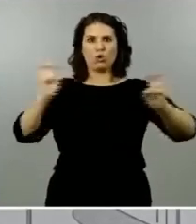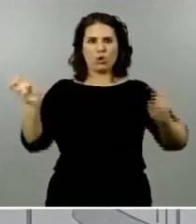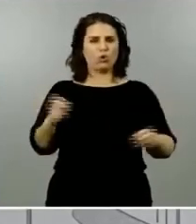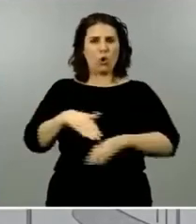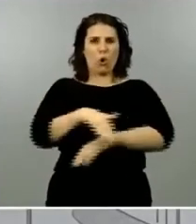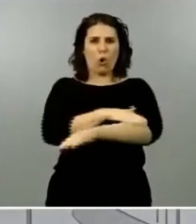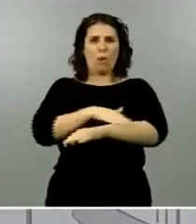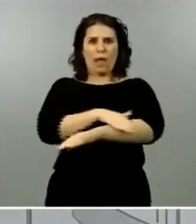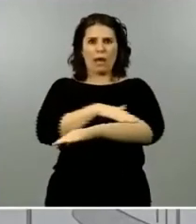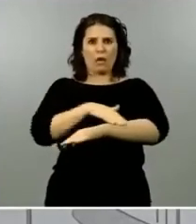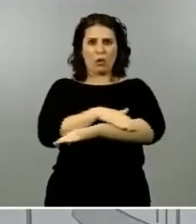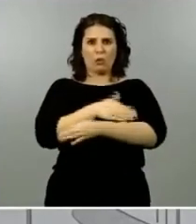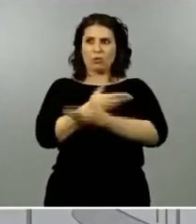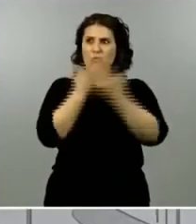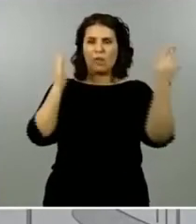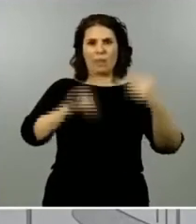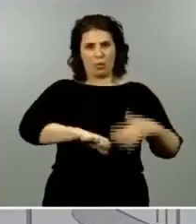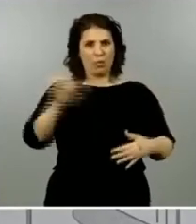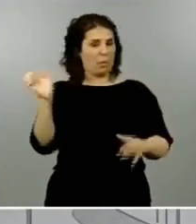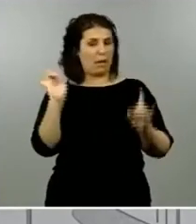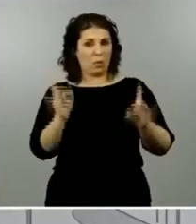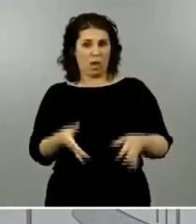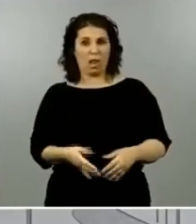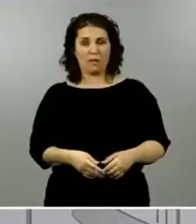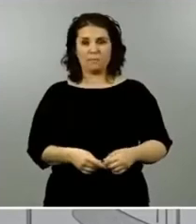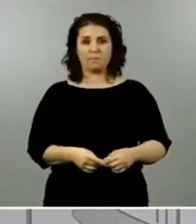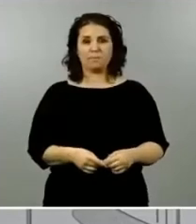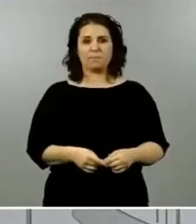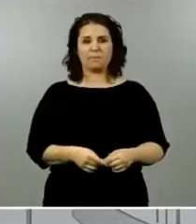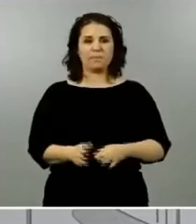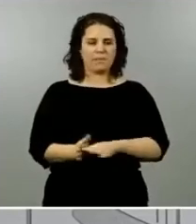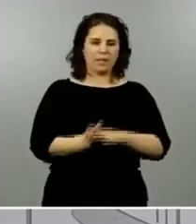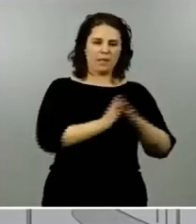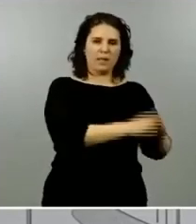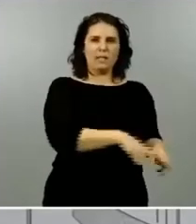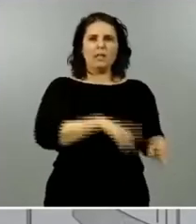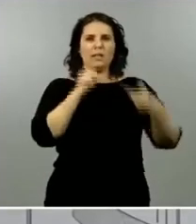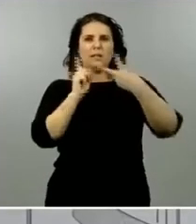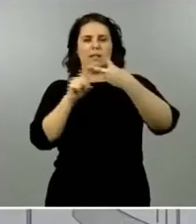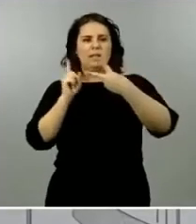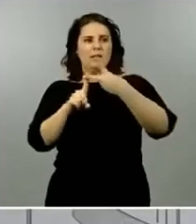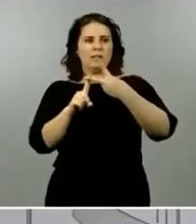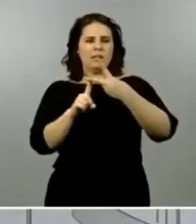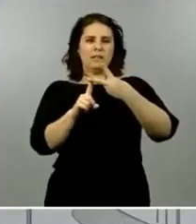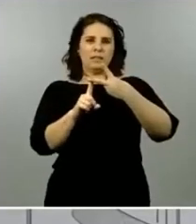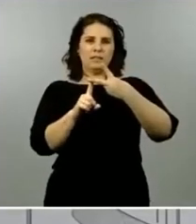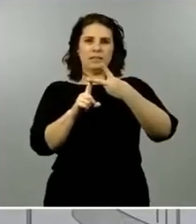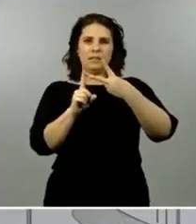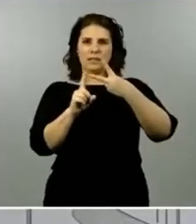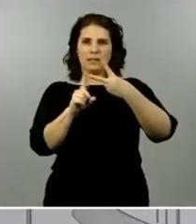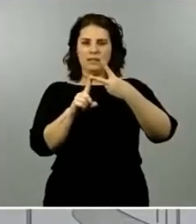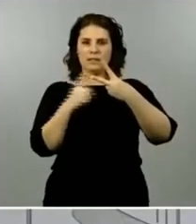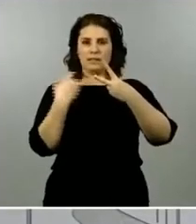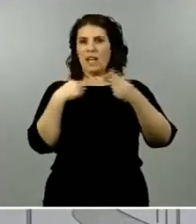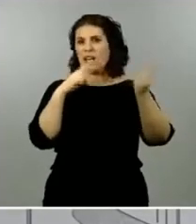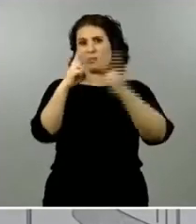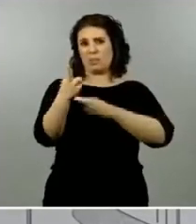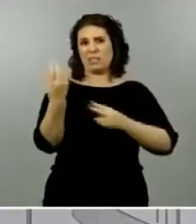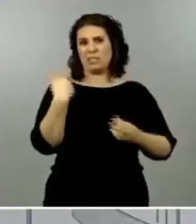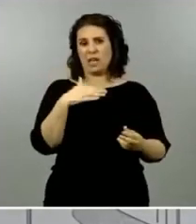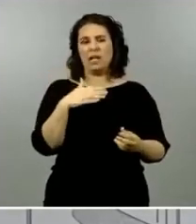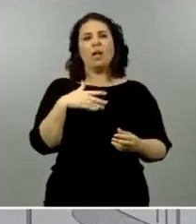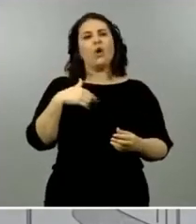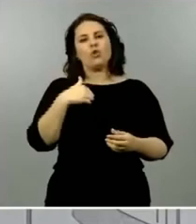inmediato que es el europeo y en relación con la segunda de las cuestiones creo que queda respondida también no voy a entrar a polemizar con ningún